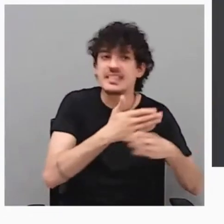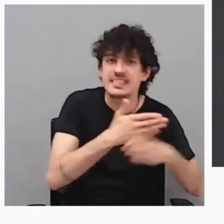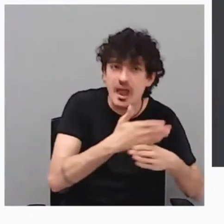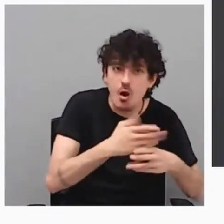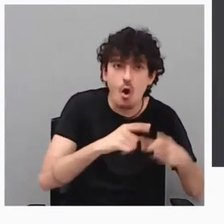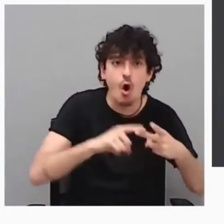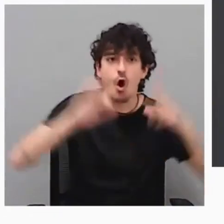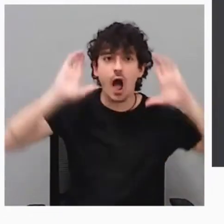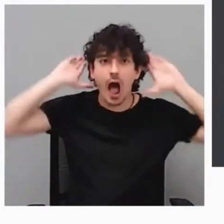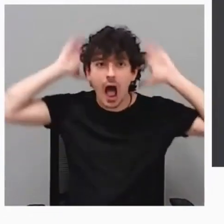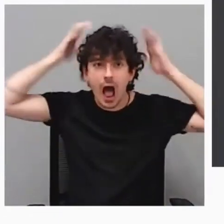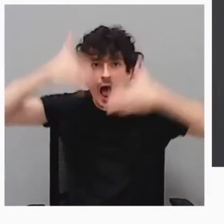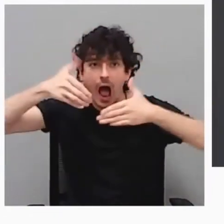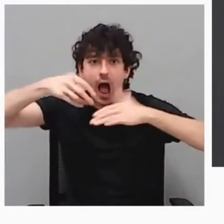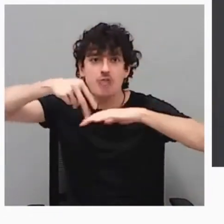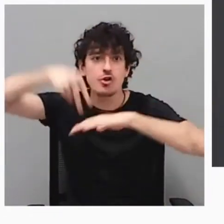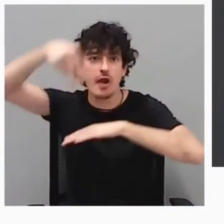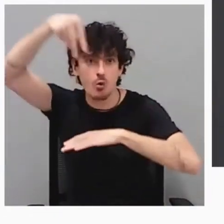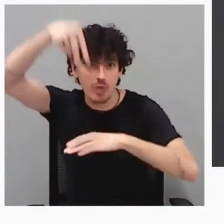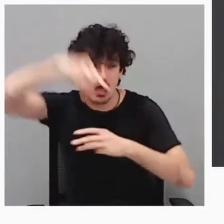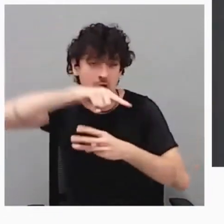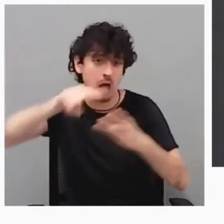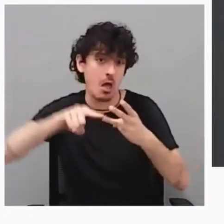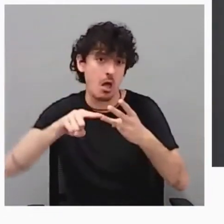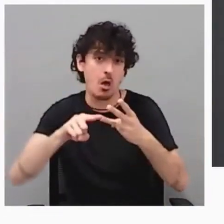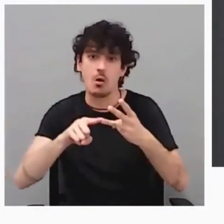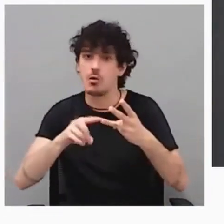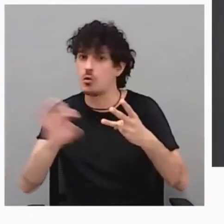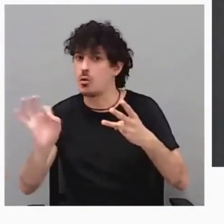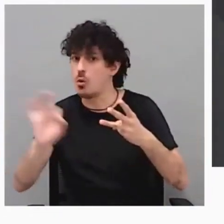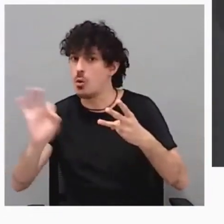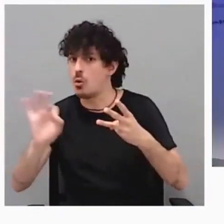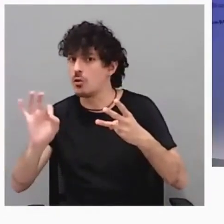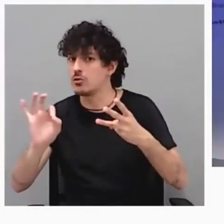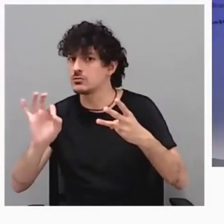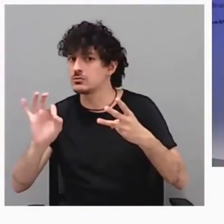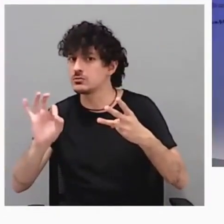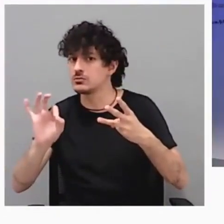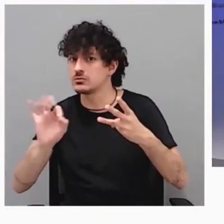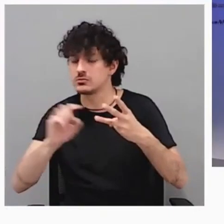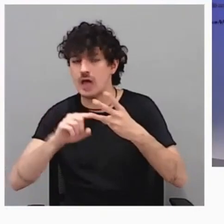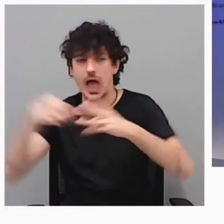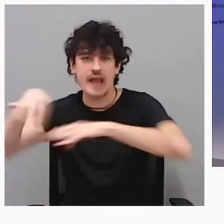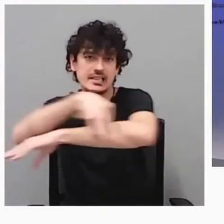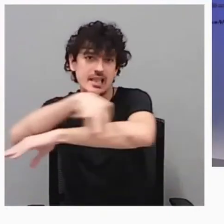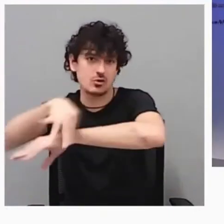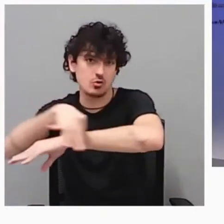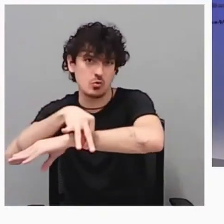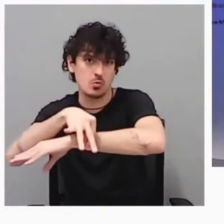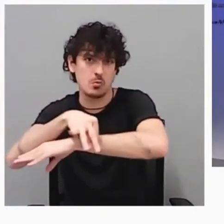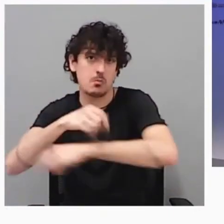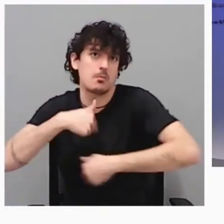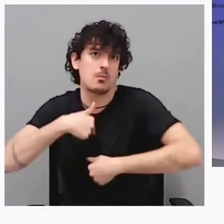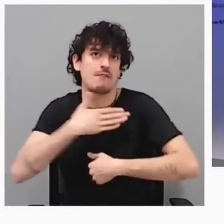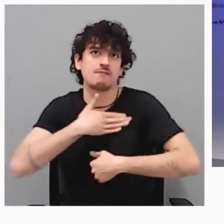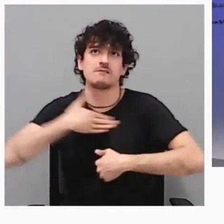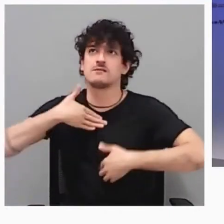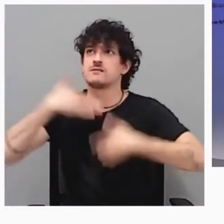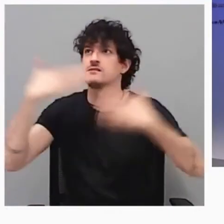o eres arquitecto. Bueno, y yo es que quiero ser ingeniero. Pues no, no. Solo puede ser esas tres opciones. Bueno, desarrollamos este